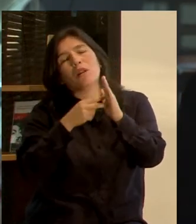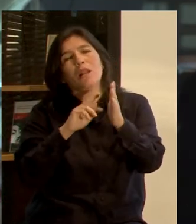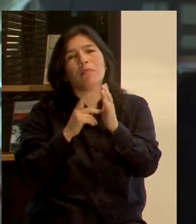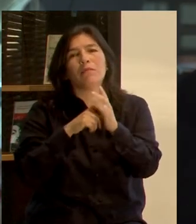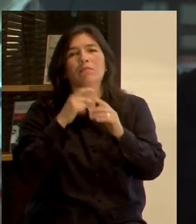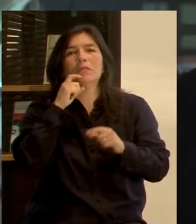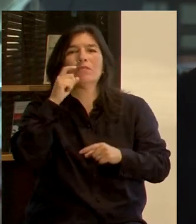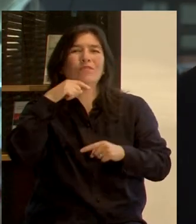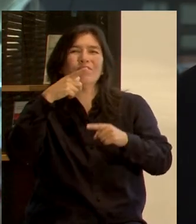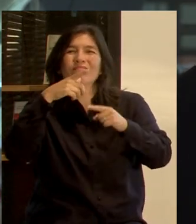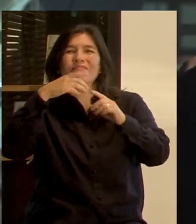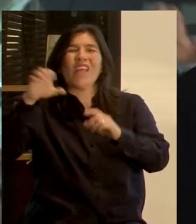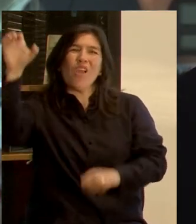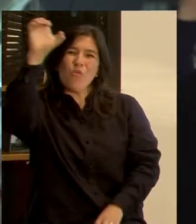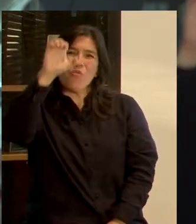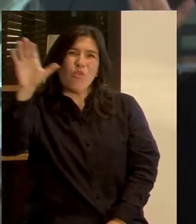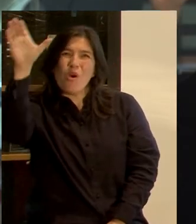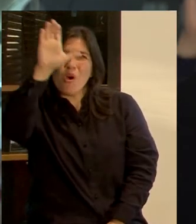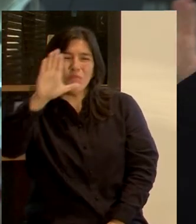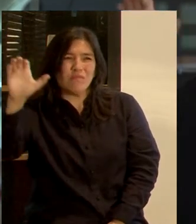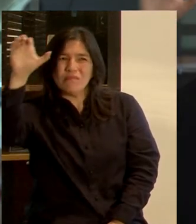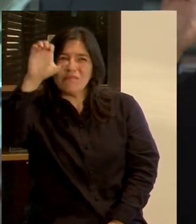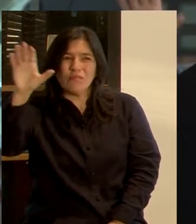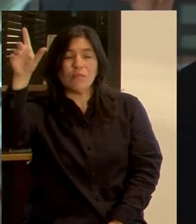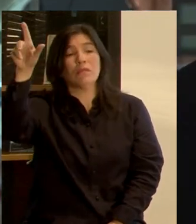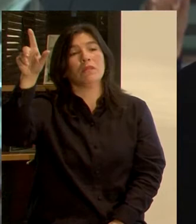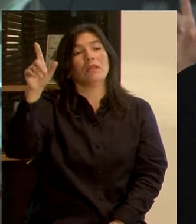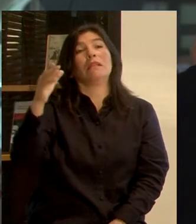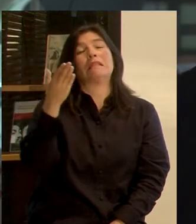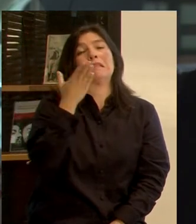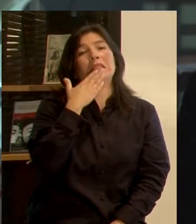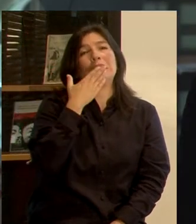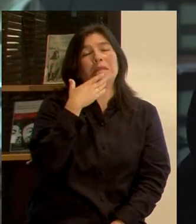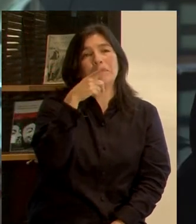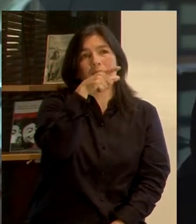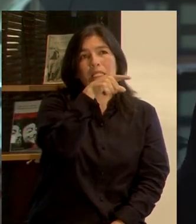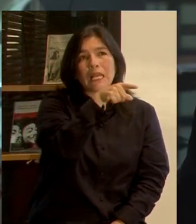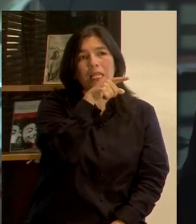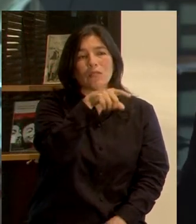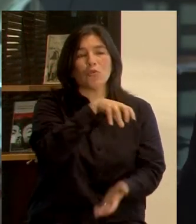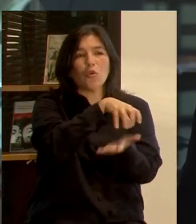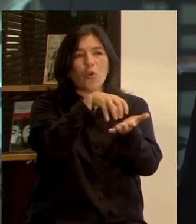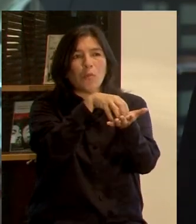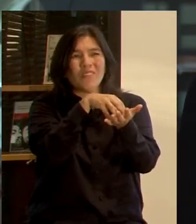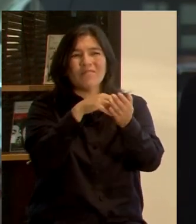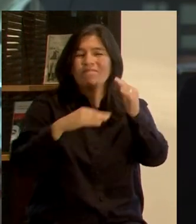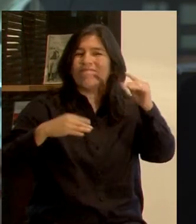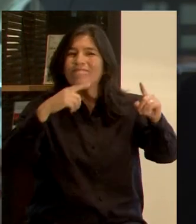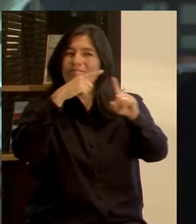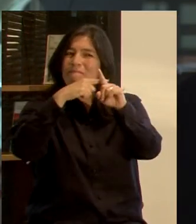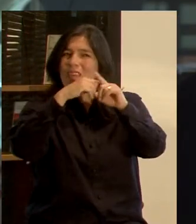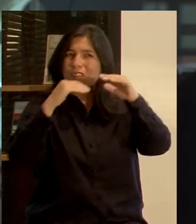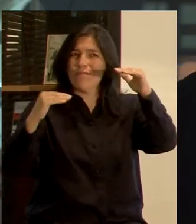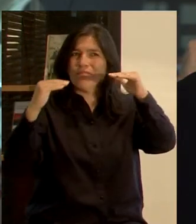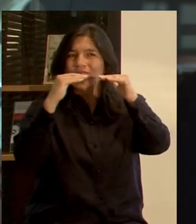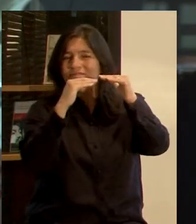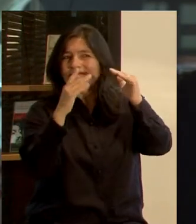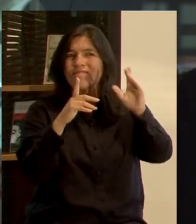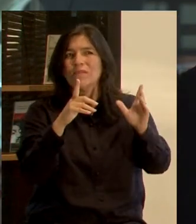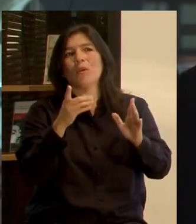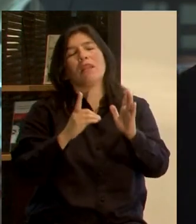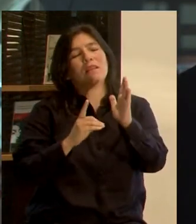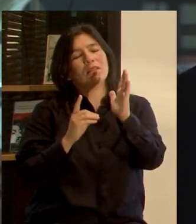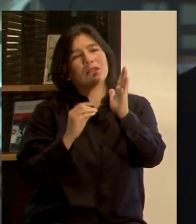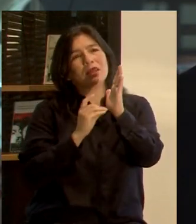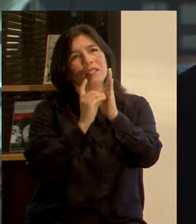Escandinavia, Canadá, Estados Unidos, etc. Pero también tenemos comunas y ciudades intermedias y rurales que están con un indicador de